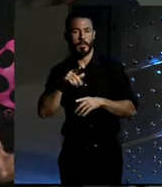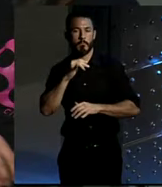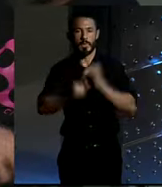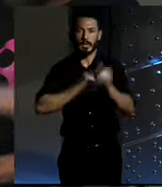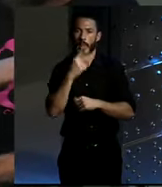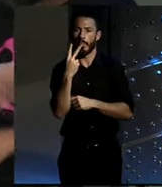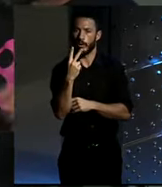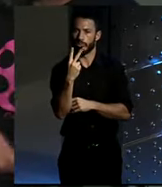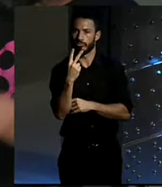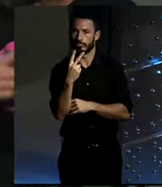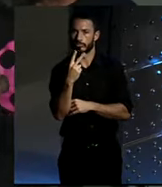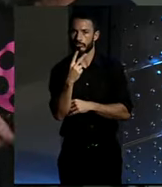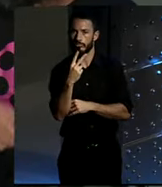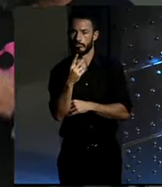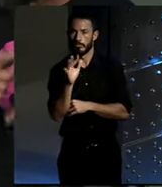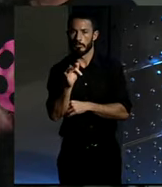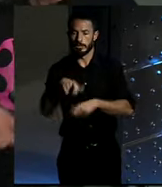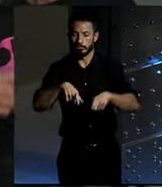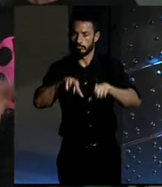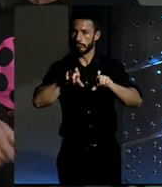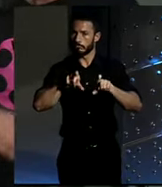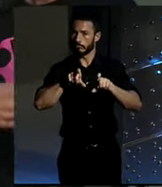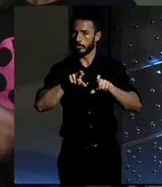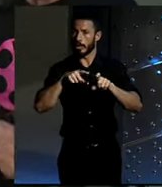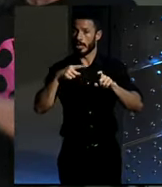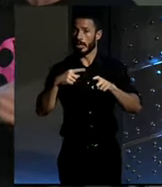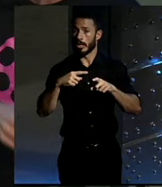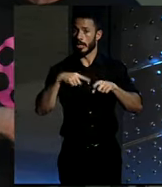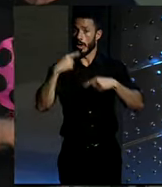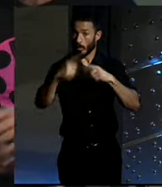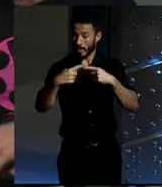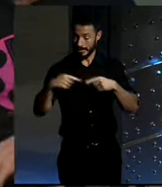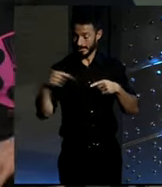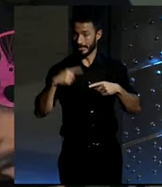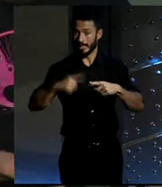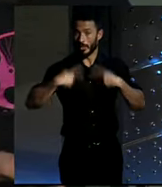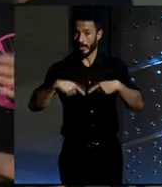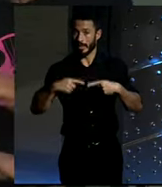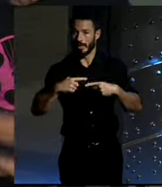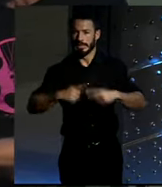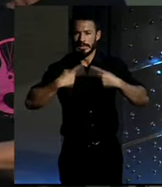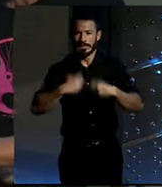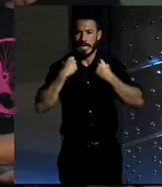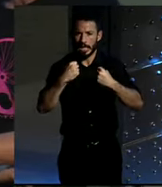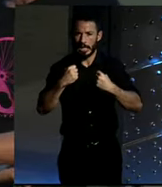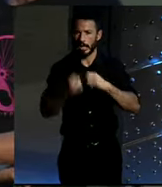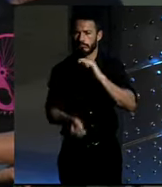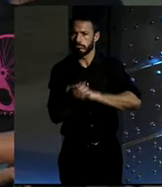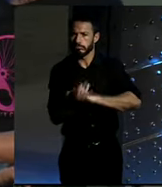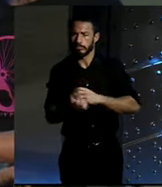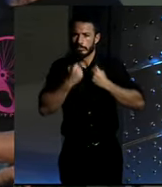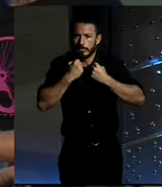levantadas y con las propias ruedas traseras generar la energía que esto fuese. Pero preferimos esto porque,